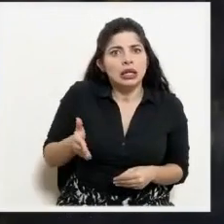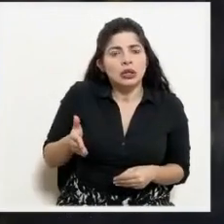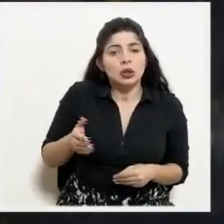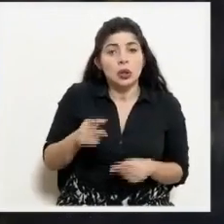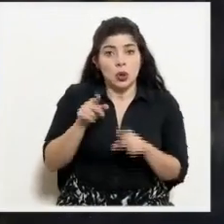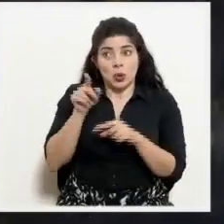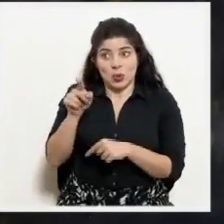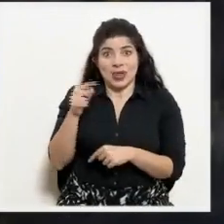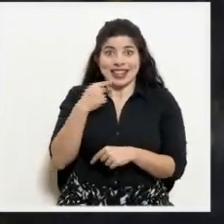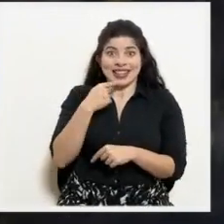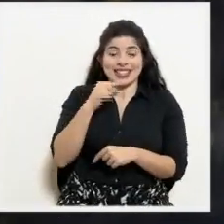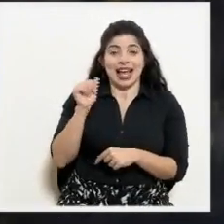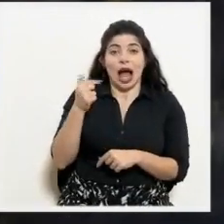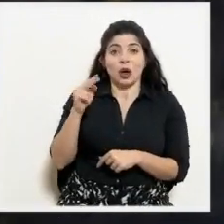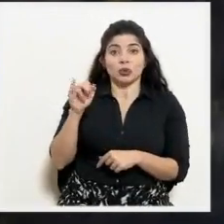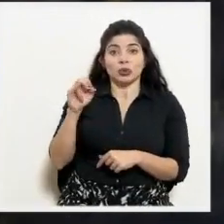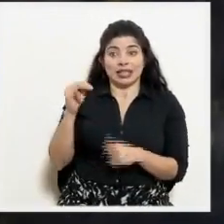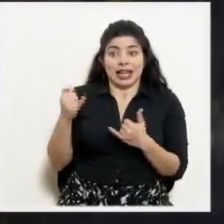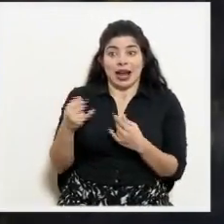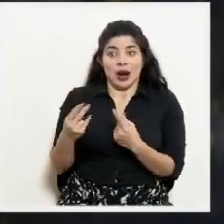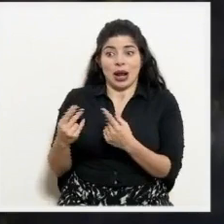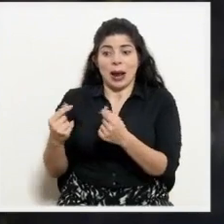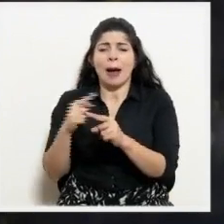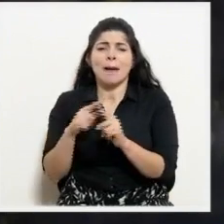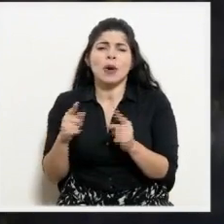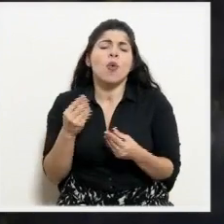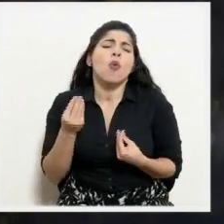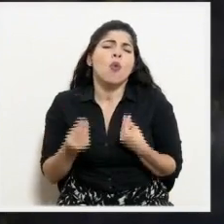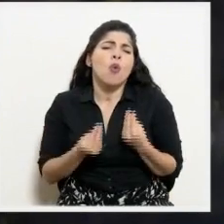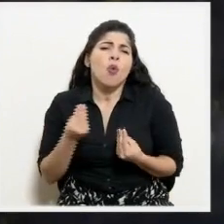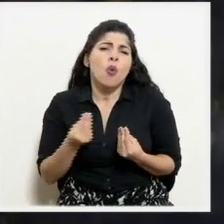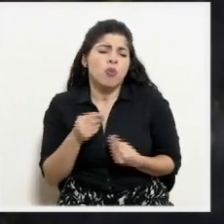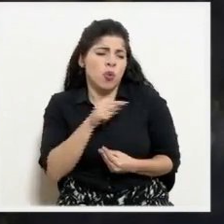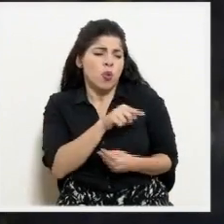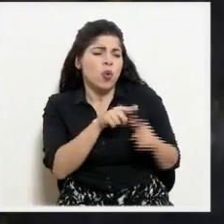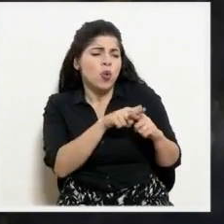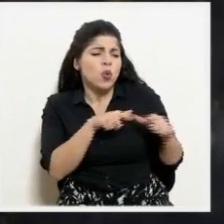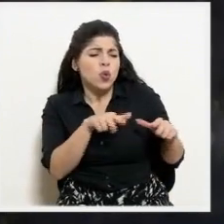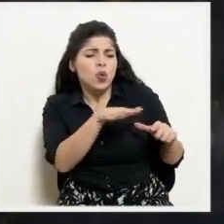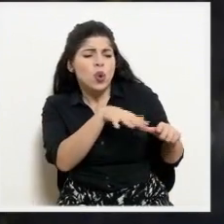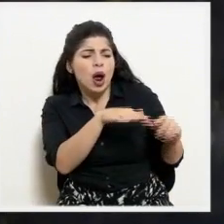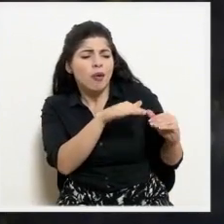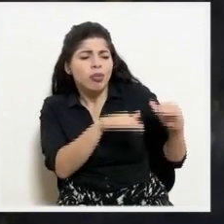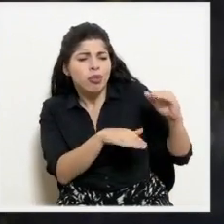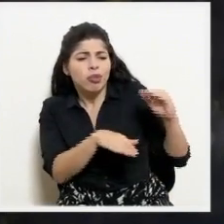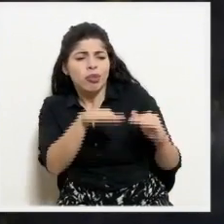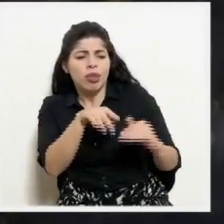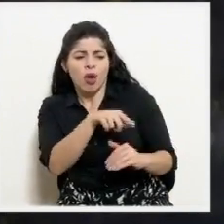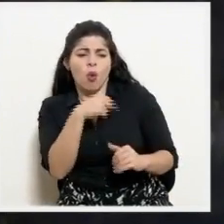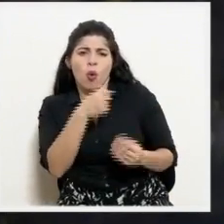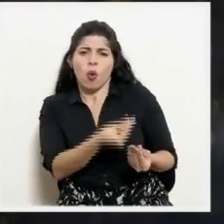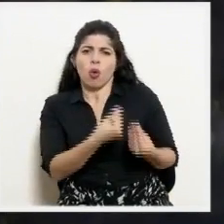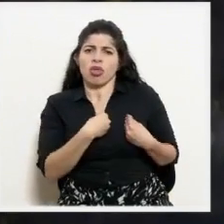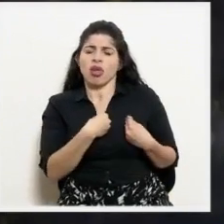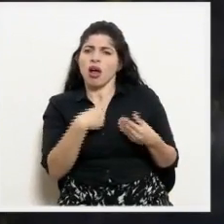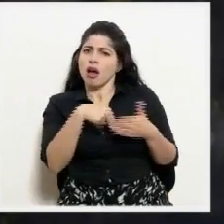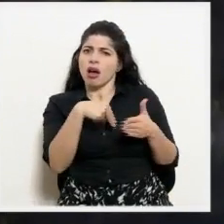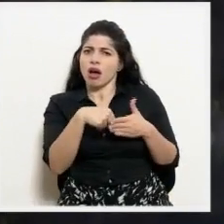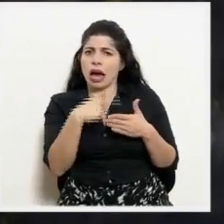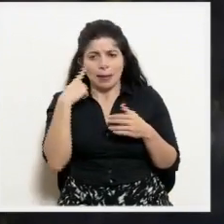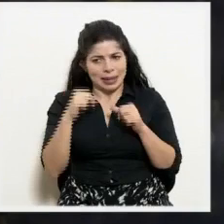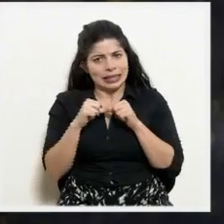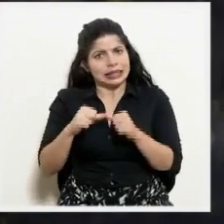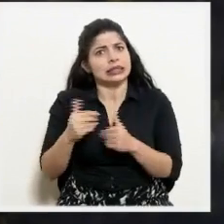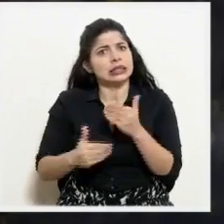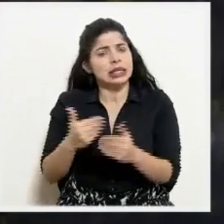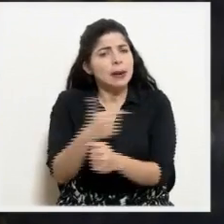acelerando, como lo decía don Agustín. Entonces, bueno, cómo tratar esas brechas y que no sea una piedra de tropezo para continuar con el